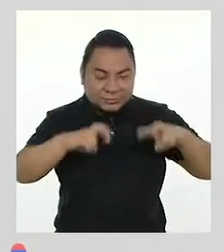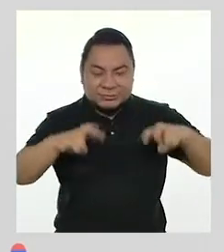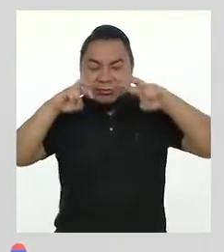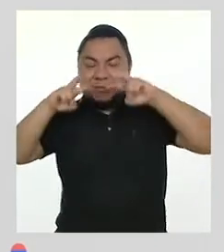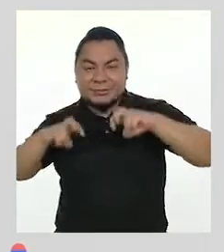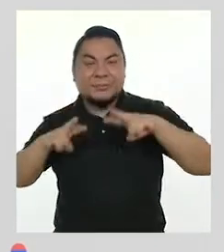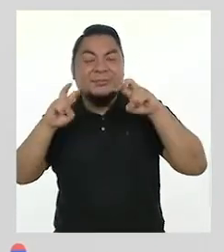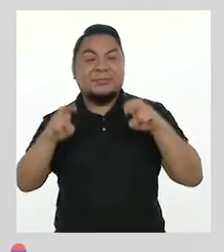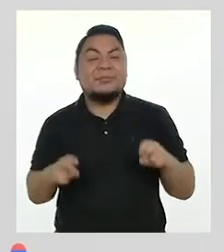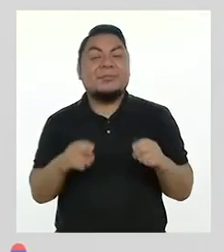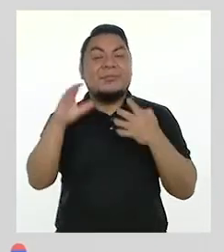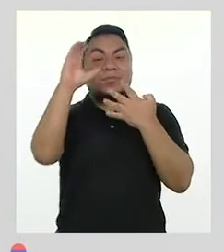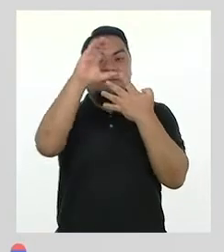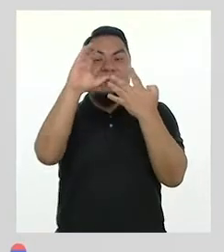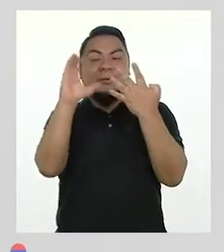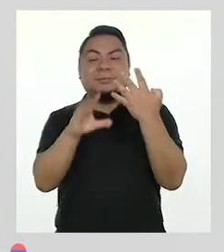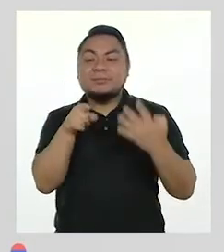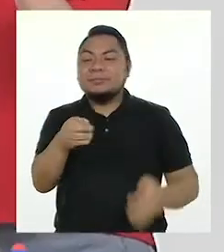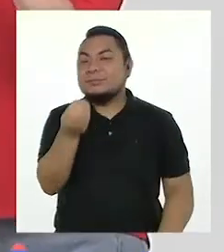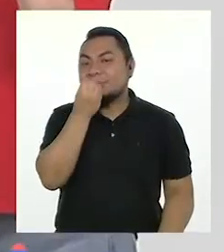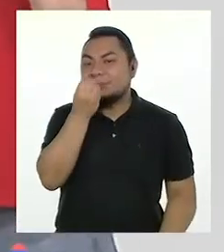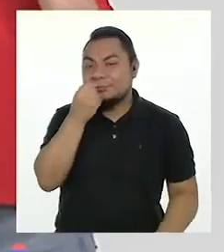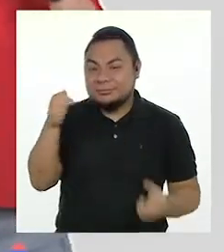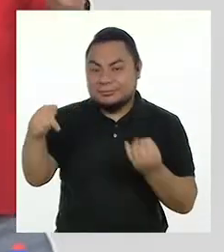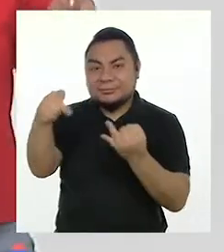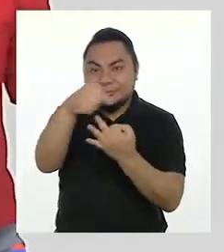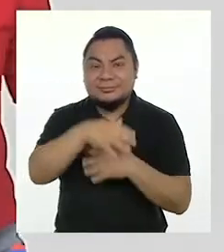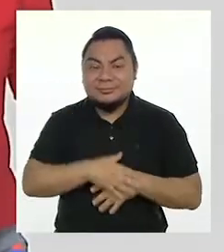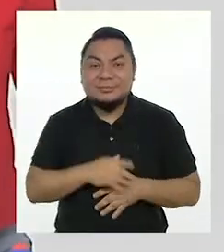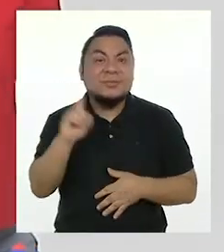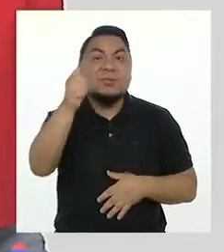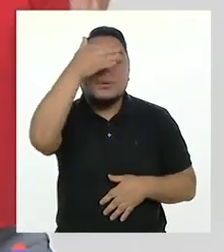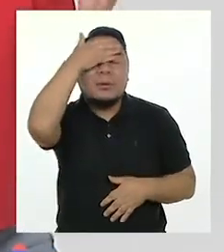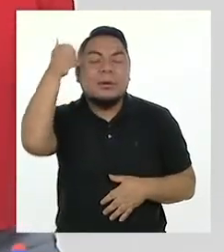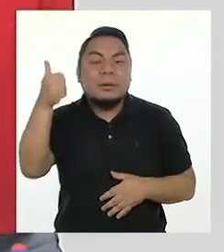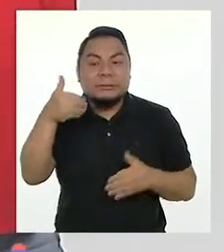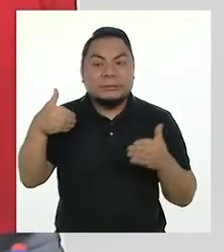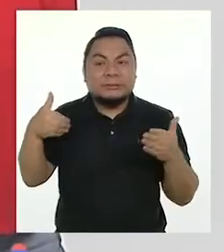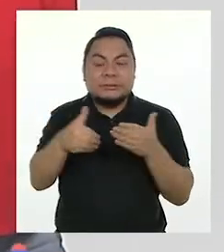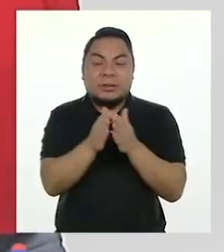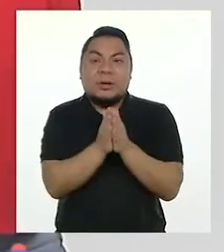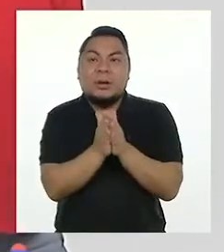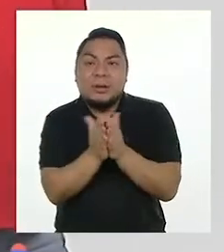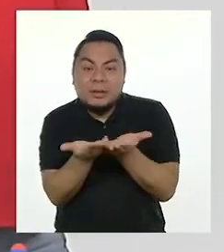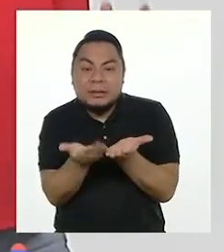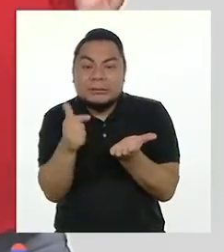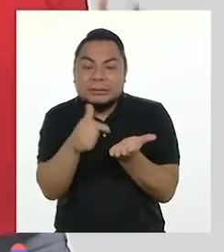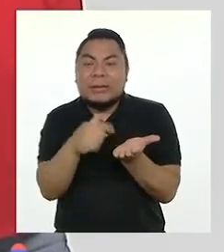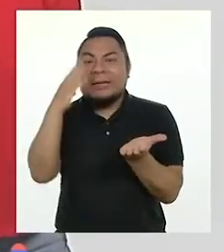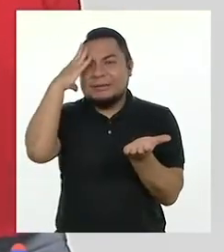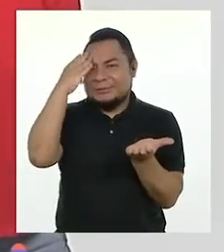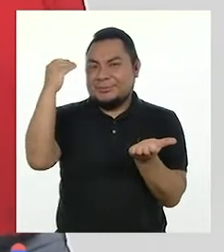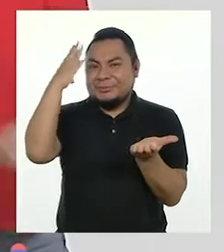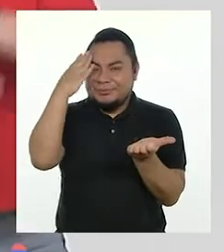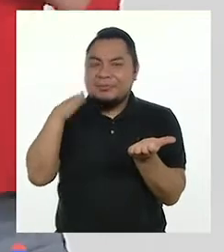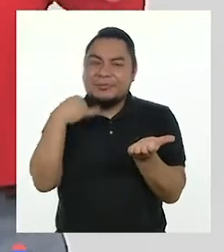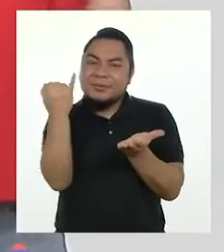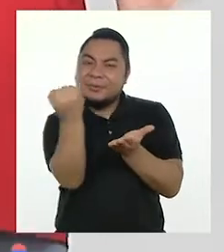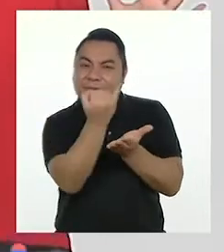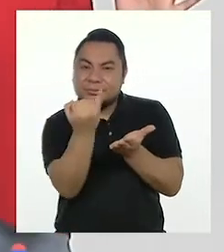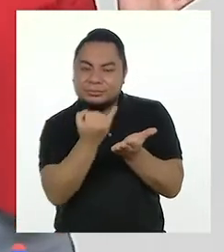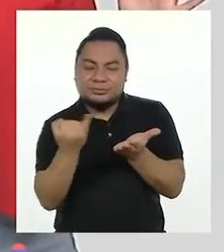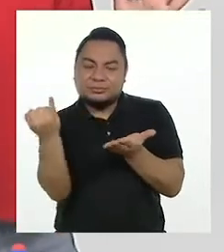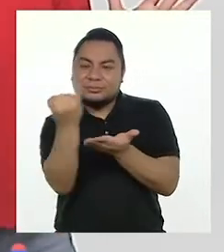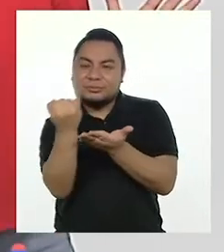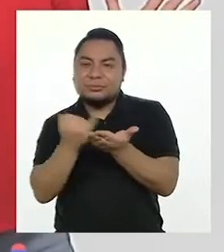explorar las características de los alimentos. No olviden tener cerca su cuaderno de experiencias para que puedan dibujar